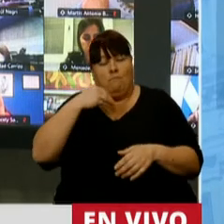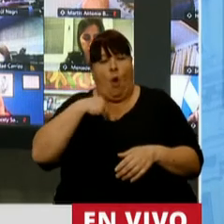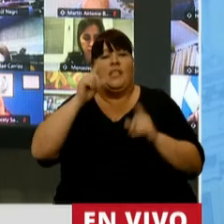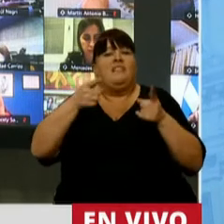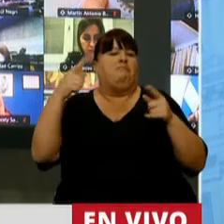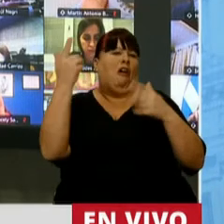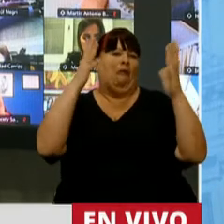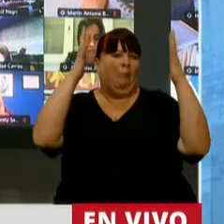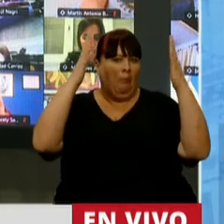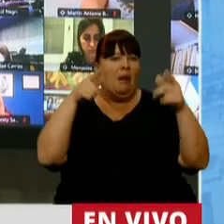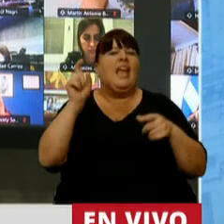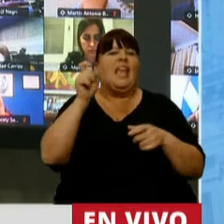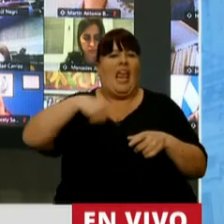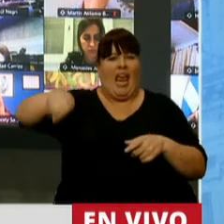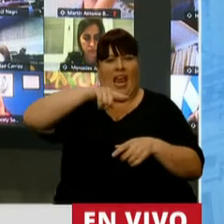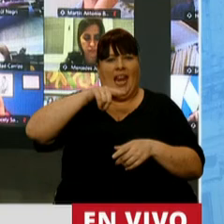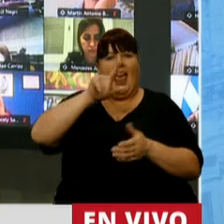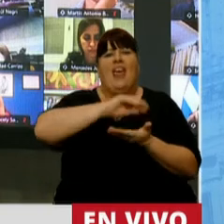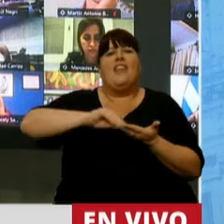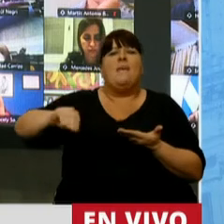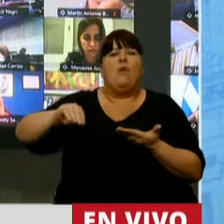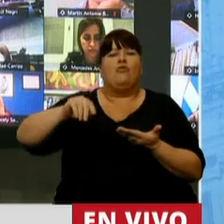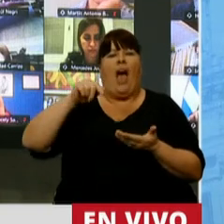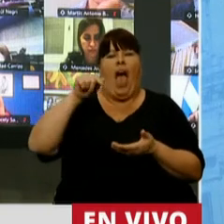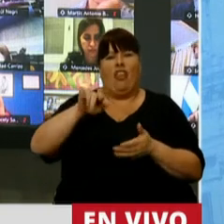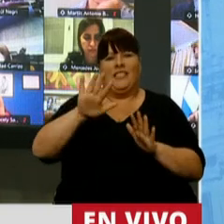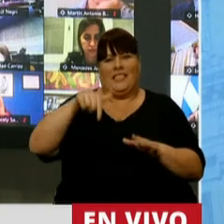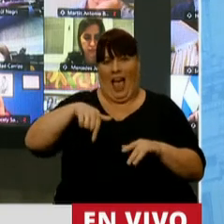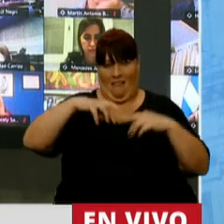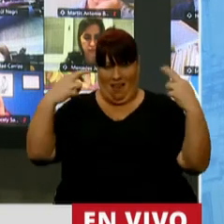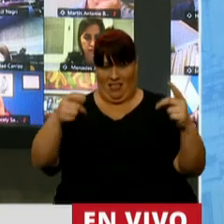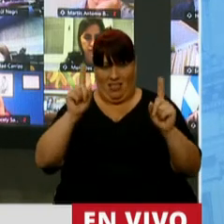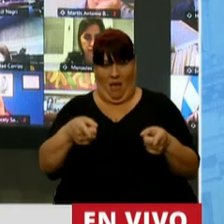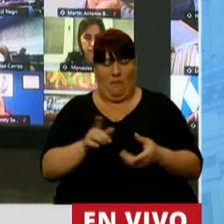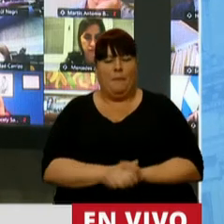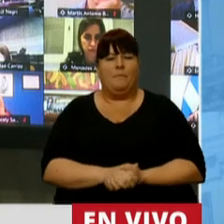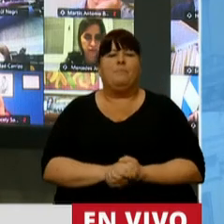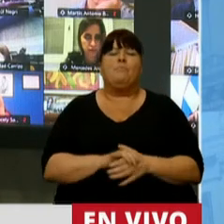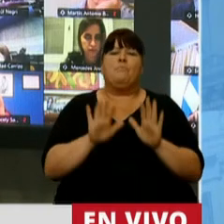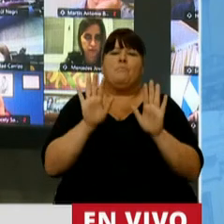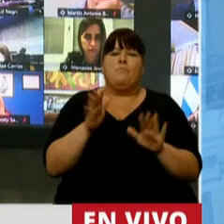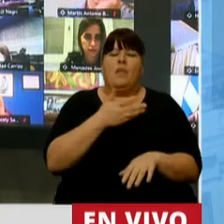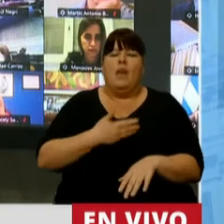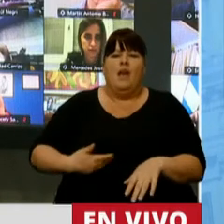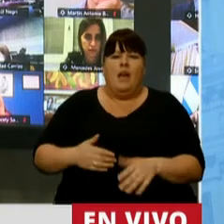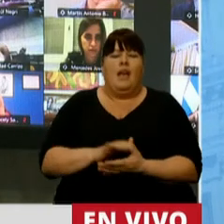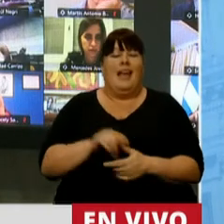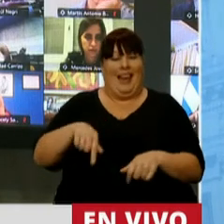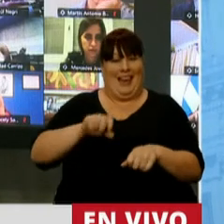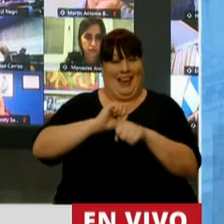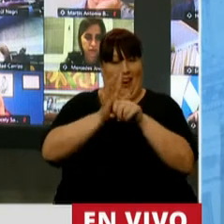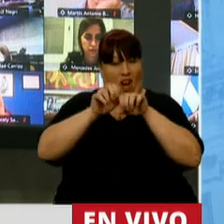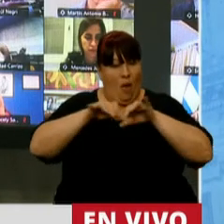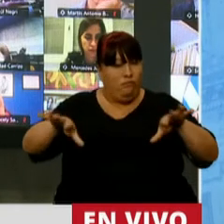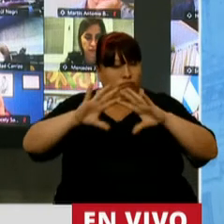fue aplaudido de pie por muchos de los legisladores que están hoy en el recinto. Mire, señor Presidente, la pandemia